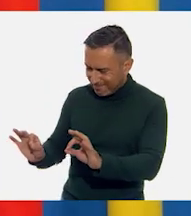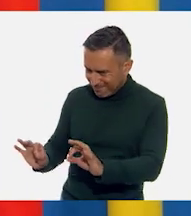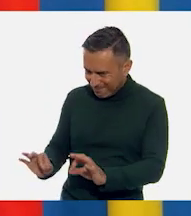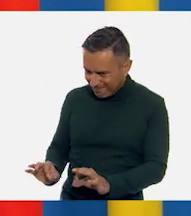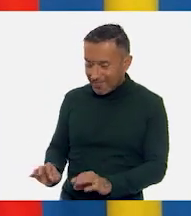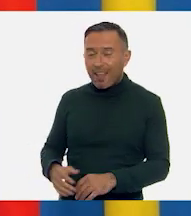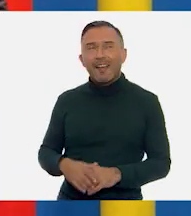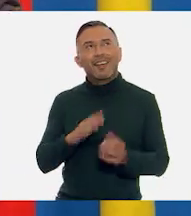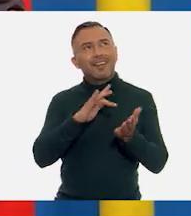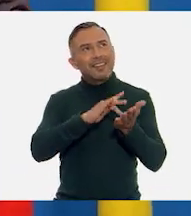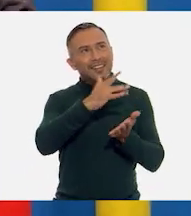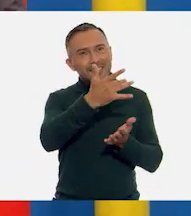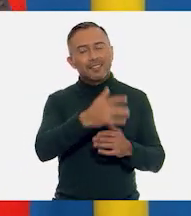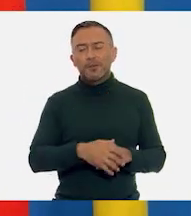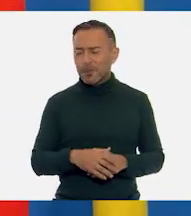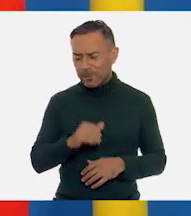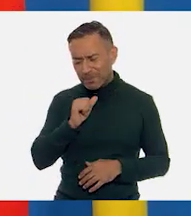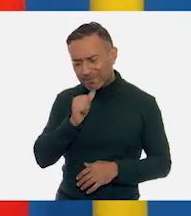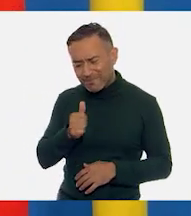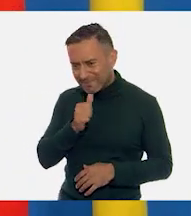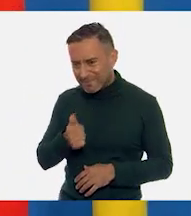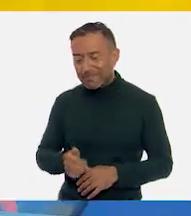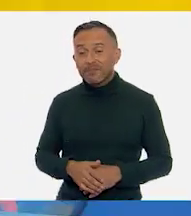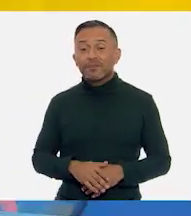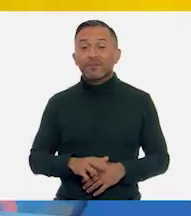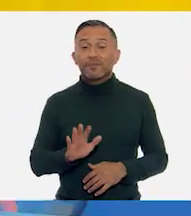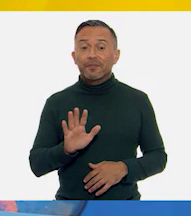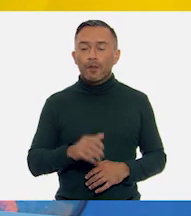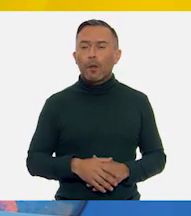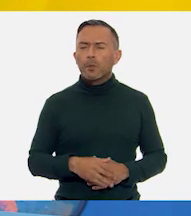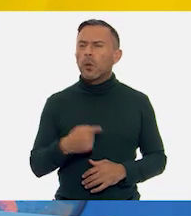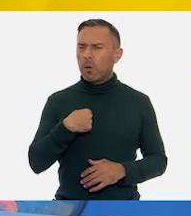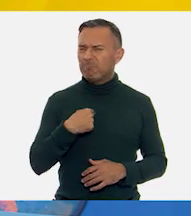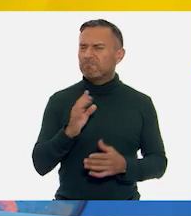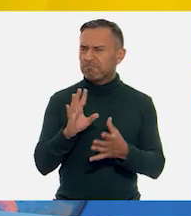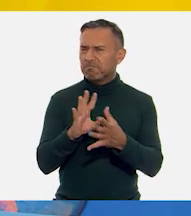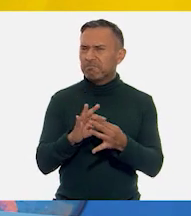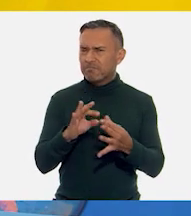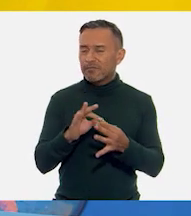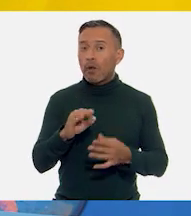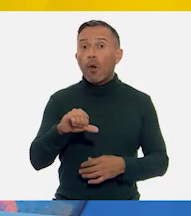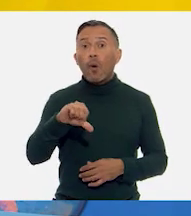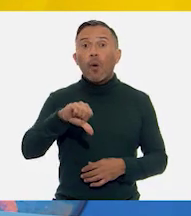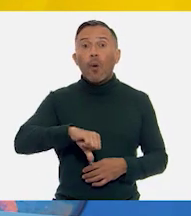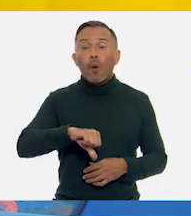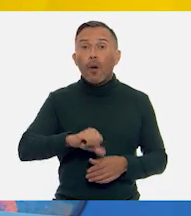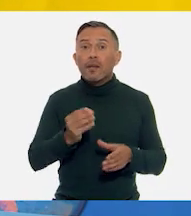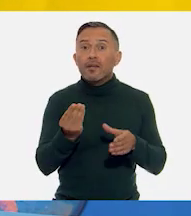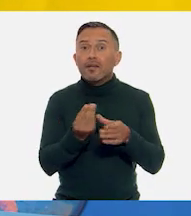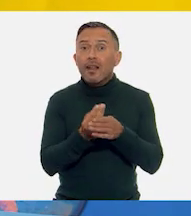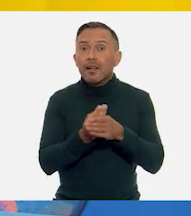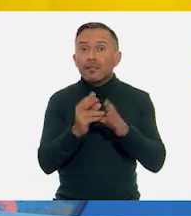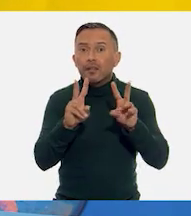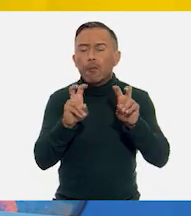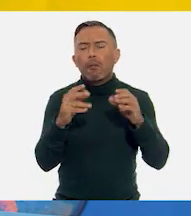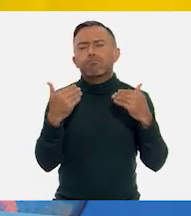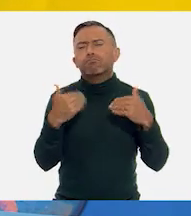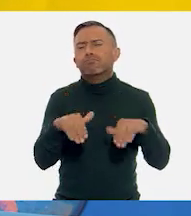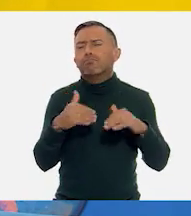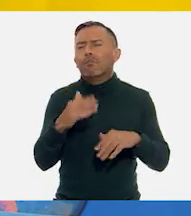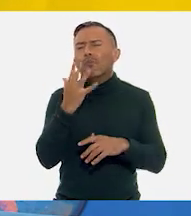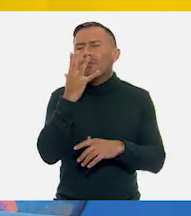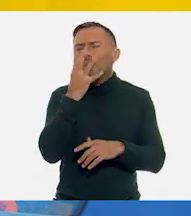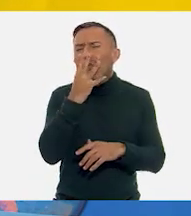Gracias. ¿No, de qué? Ahora sí. Pues yo les platico que el día de hoy tendremos una clase muy bonita y productiva